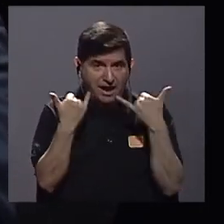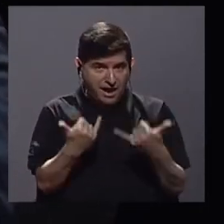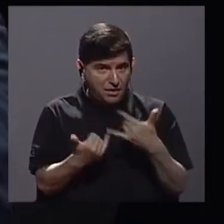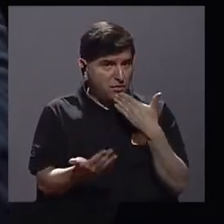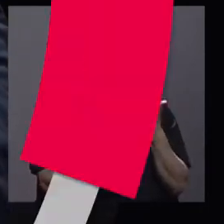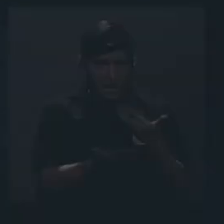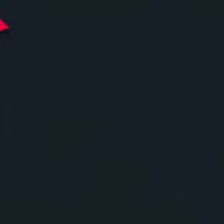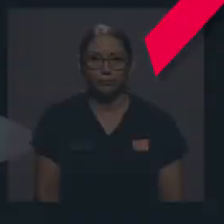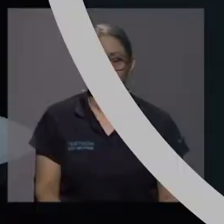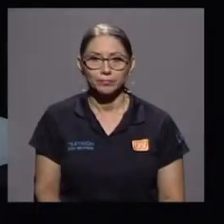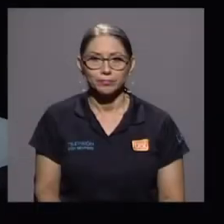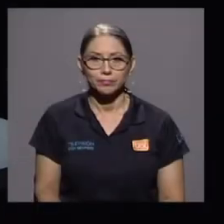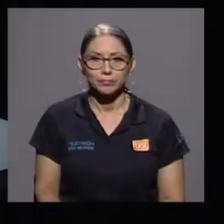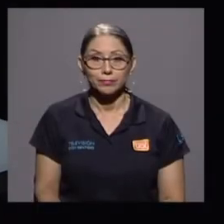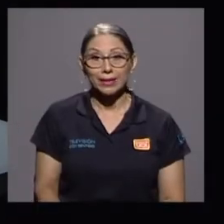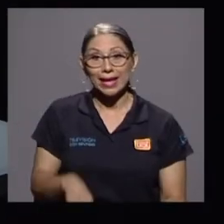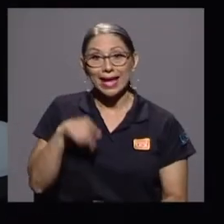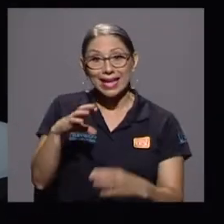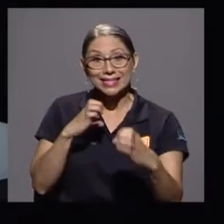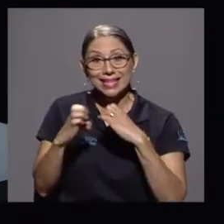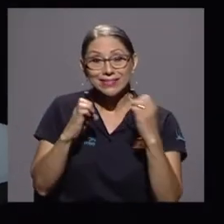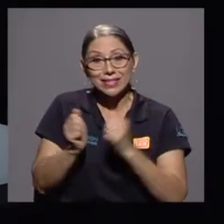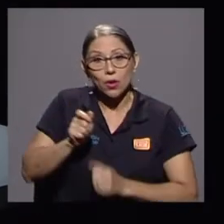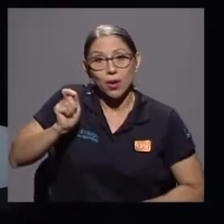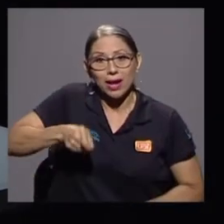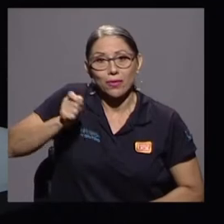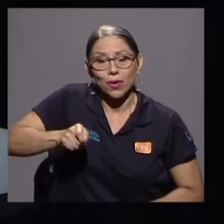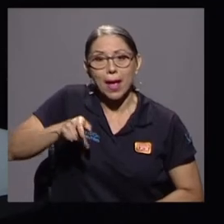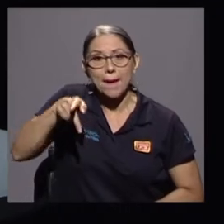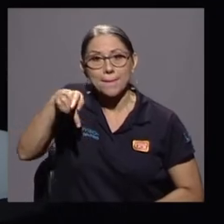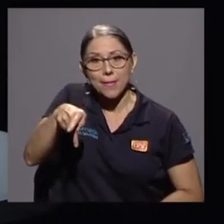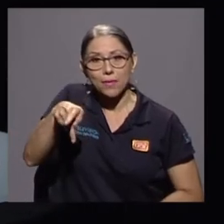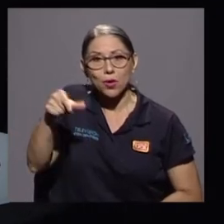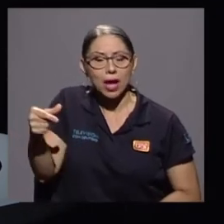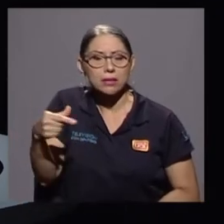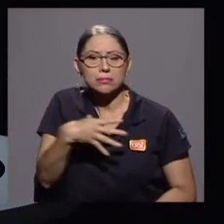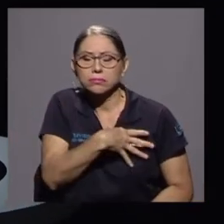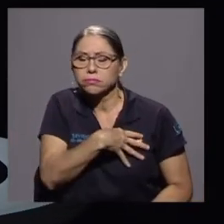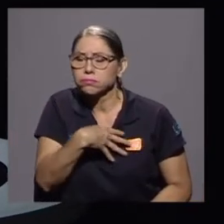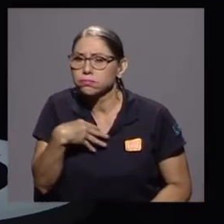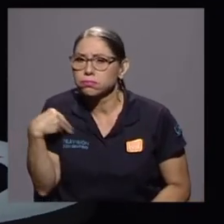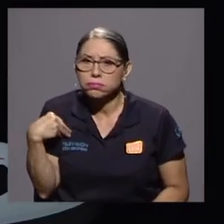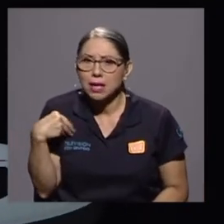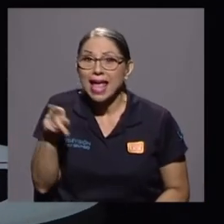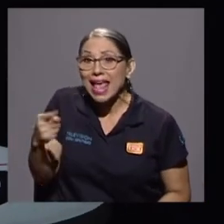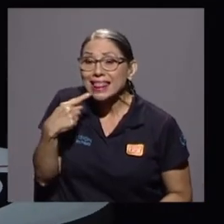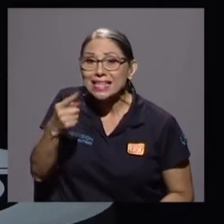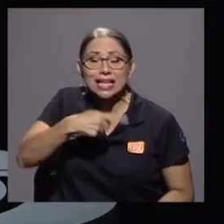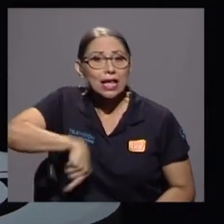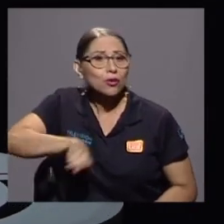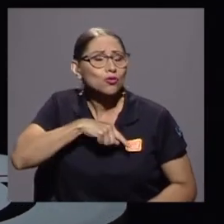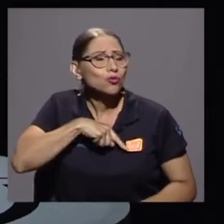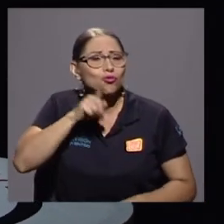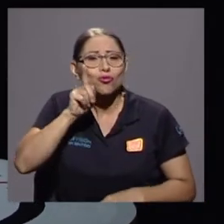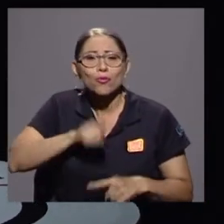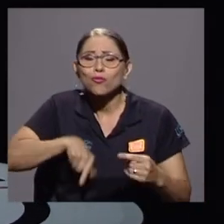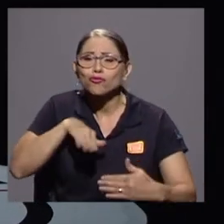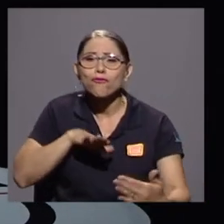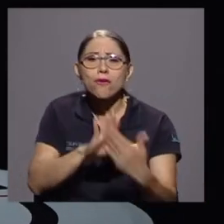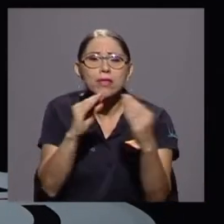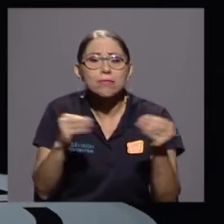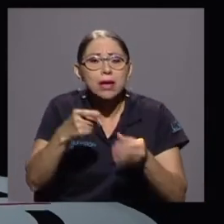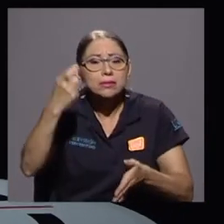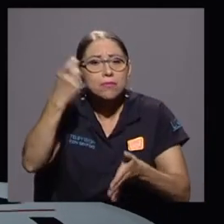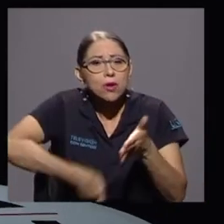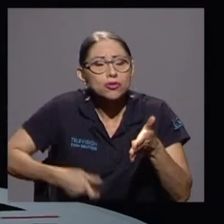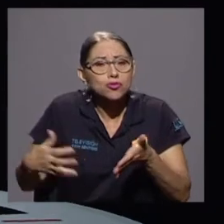prácticas. Esta entrevista con el abogado Pablo Geyer me gustó muchísimo, porque él dice que no estamos para más impuestos en un momento en